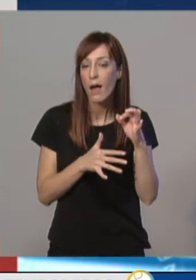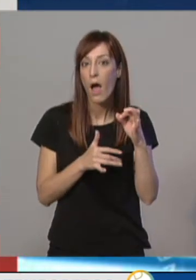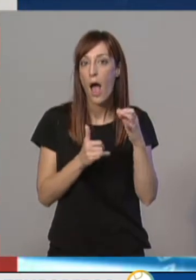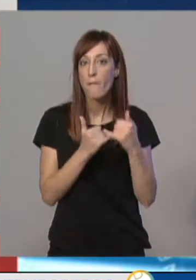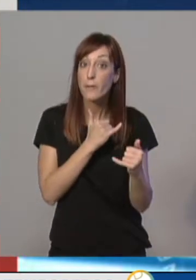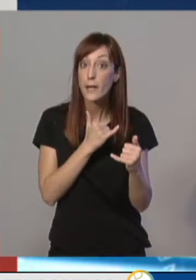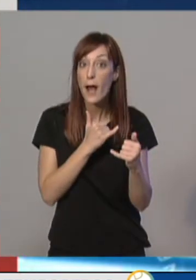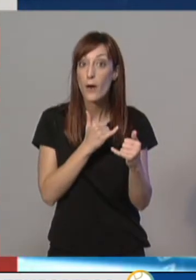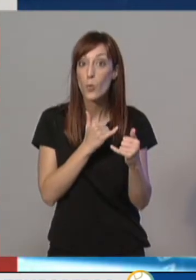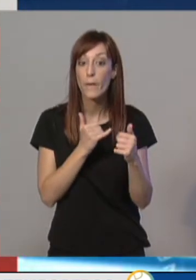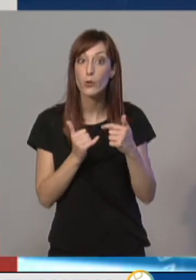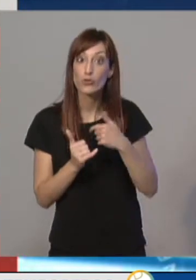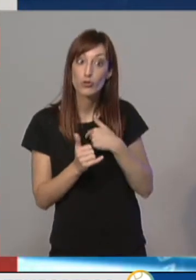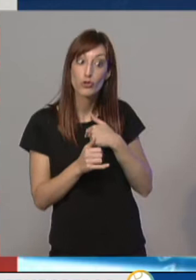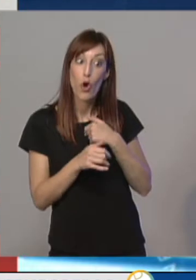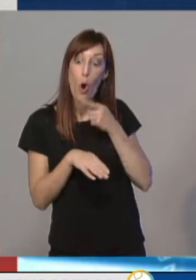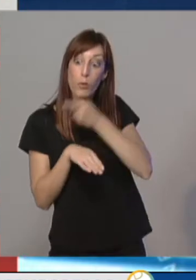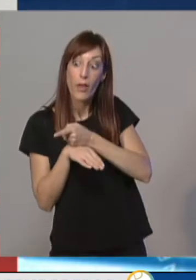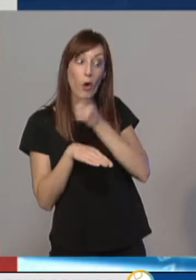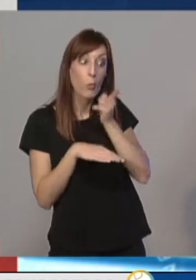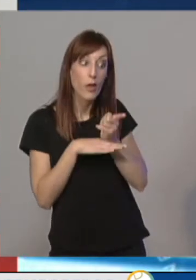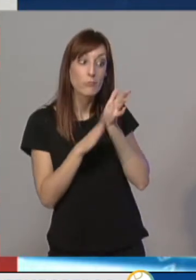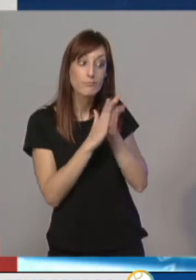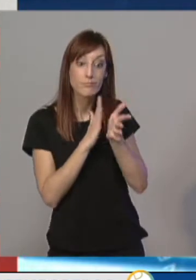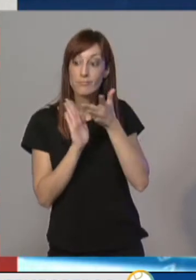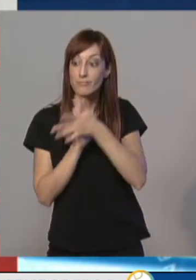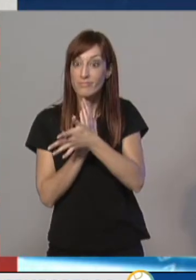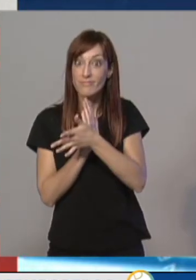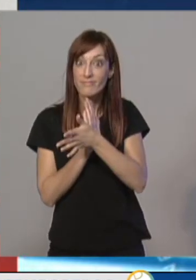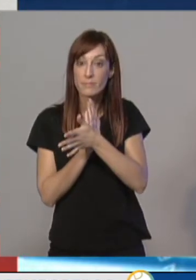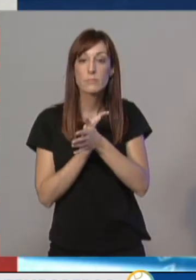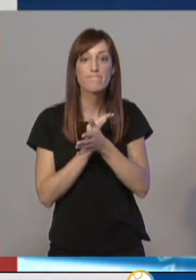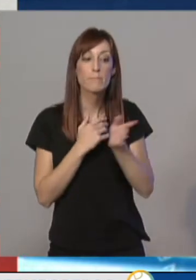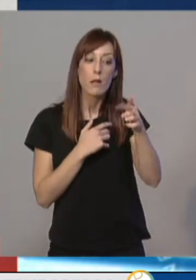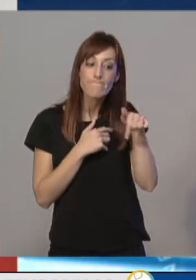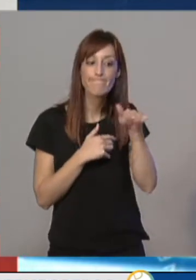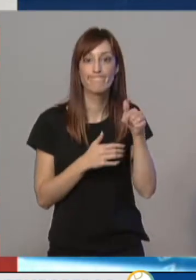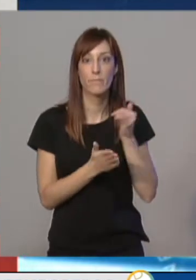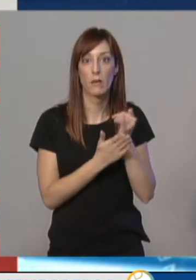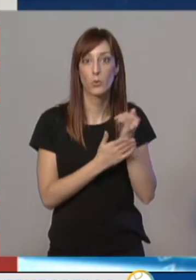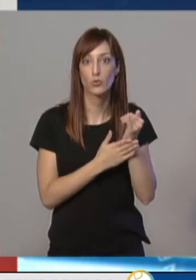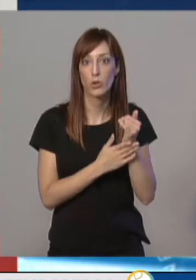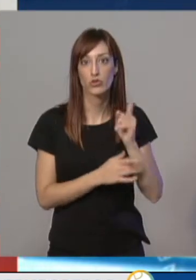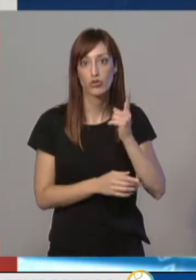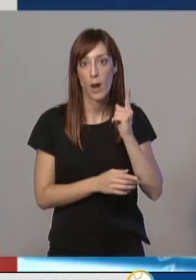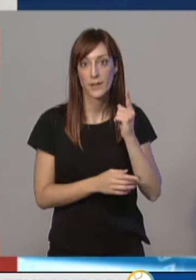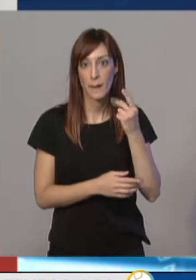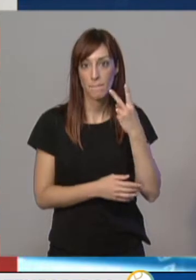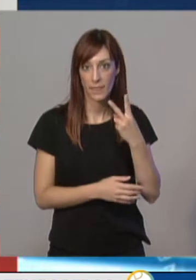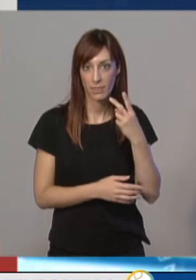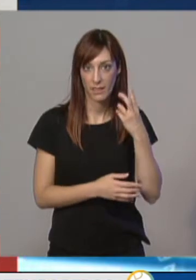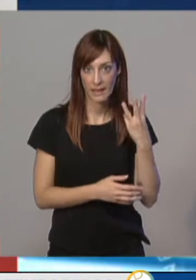las obligaciones de unos y otros... ...pues los agricultores prácticamente recibimos ofertas solamente de 23...